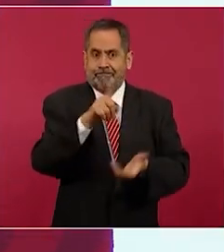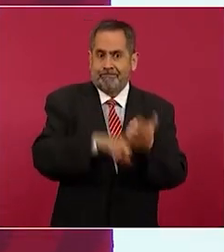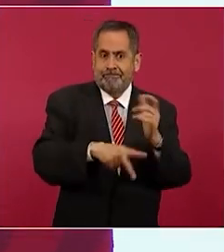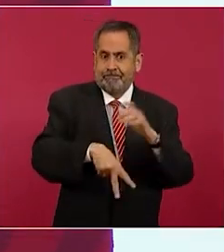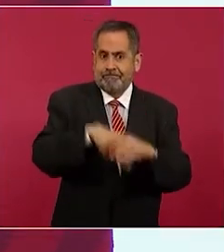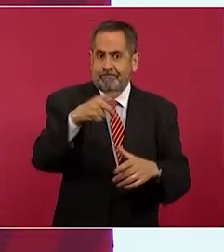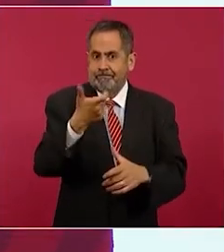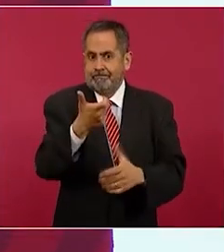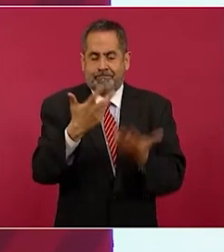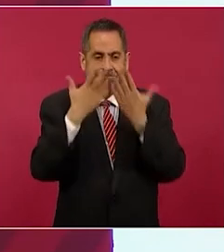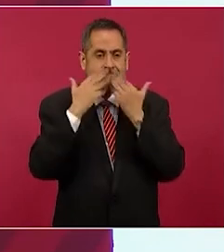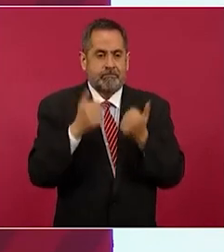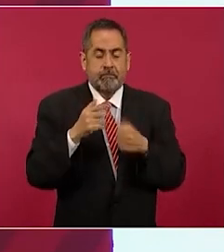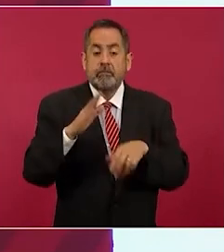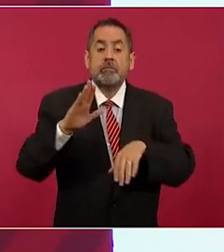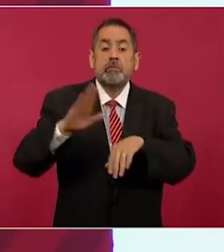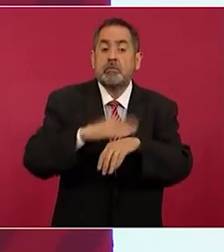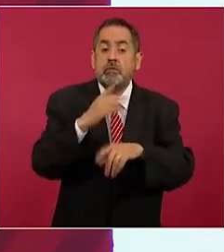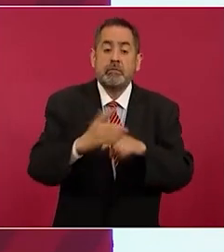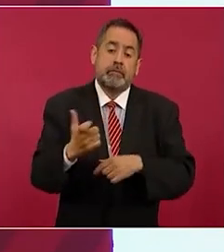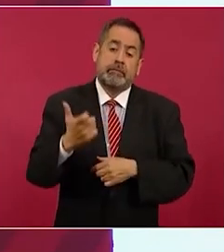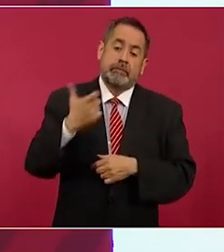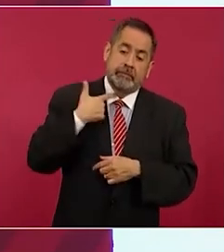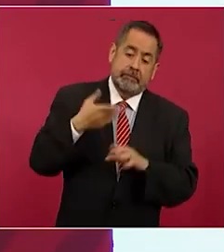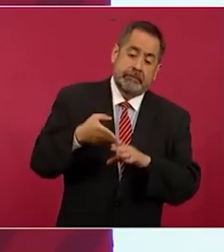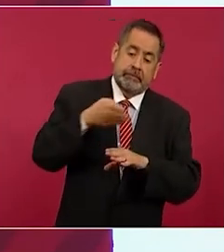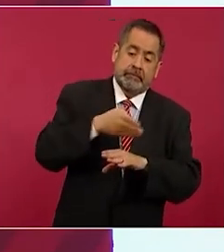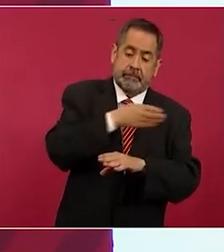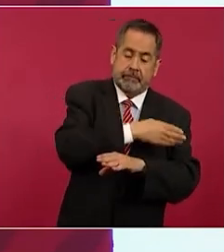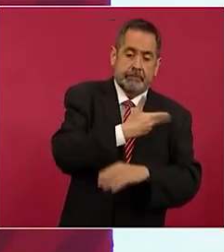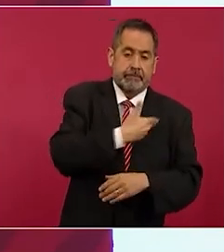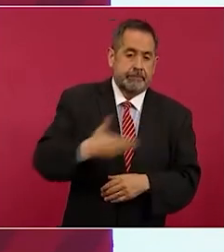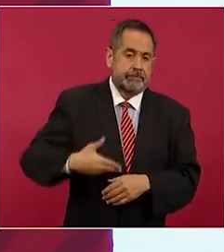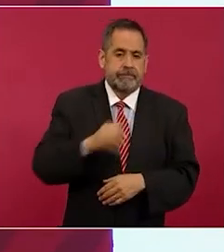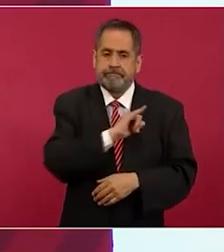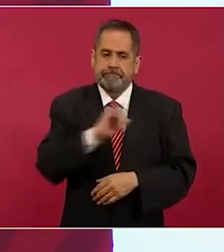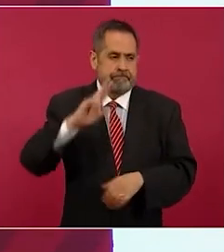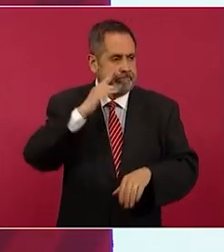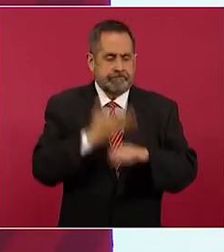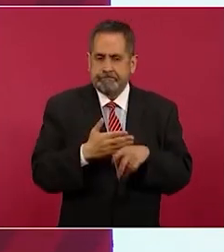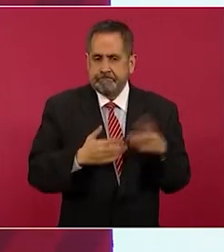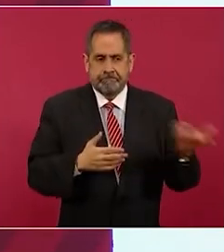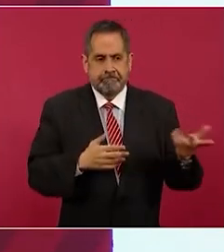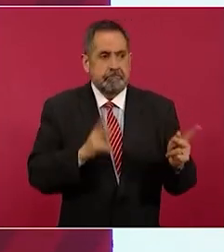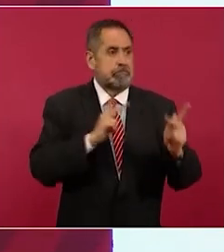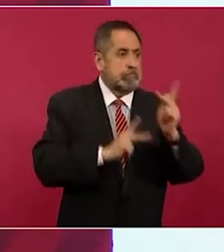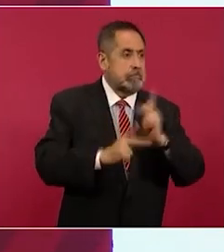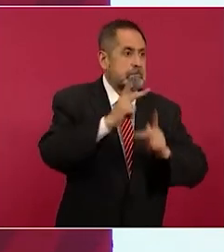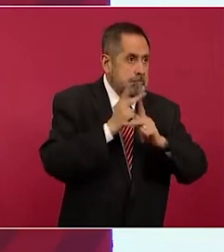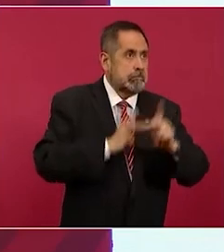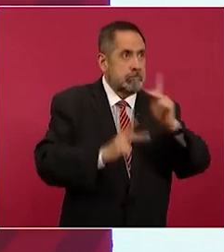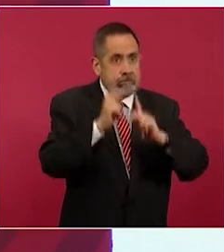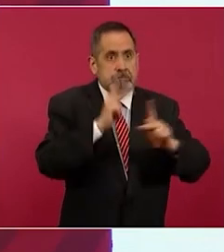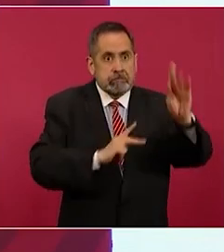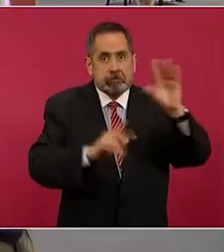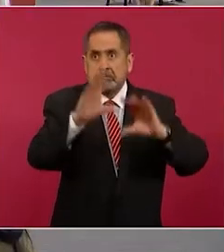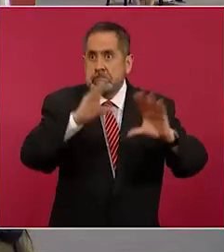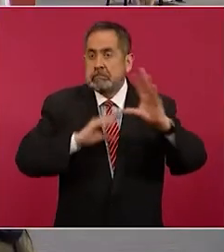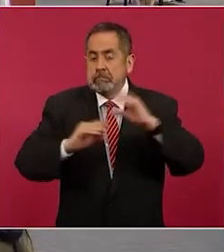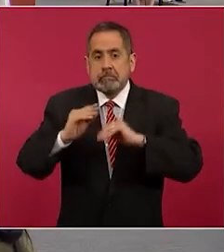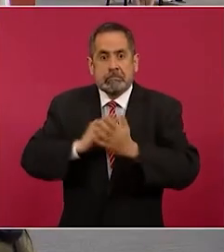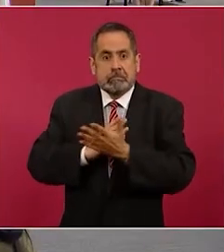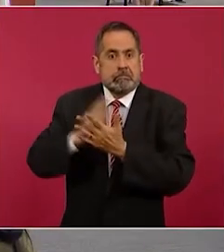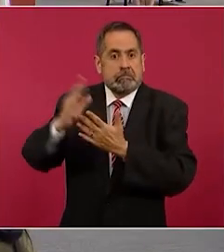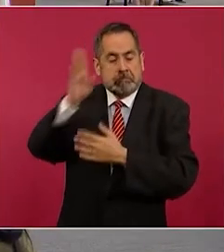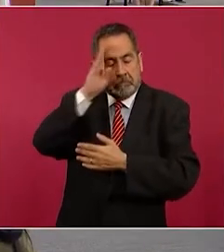decisión irresponsable de tu antecesor de endeudar sin límites al